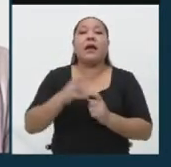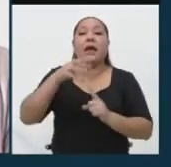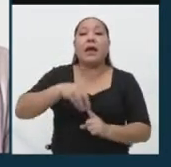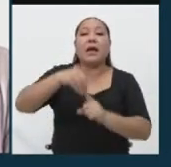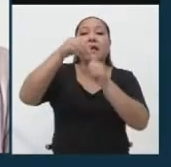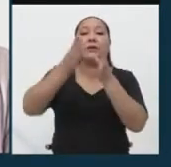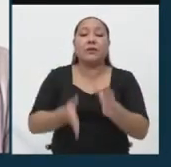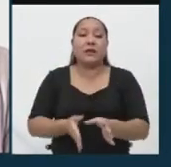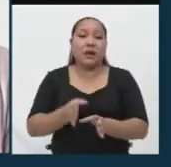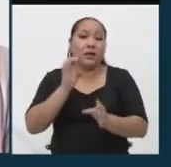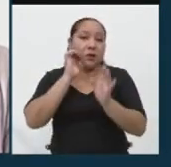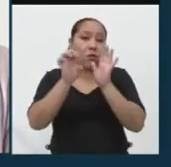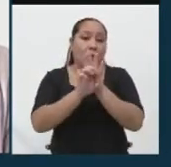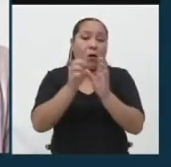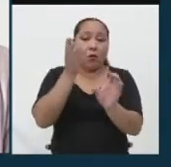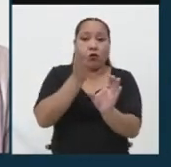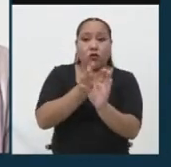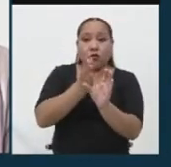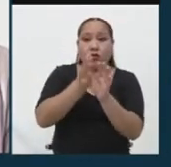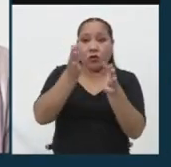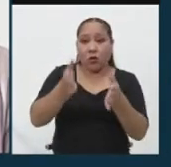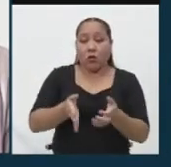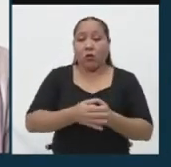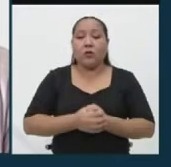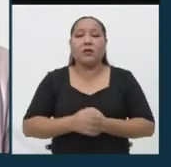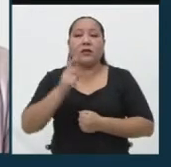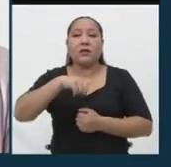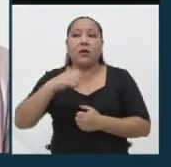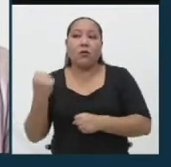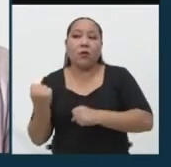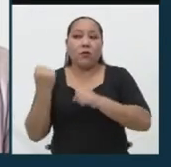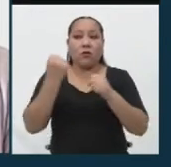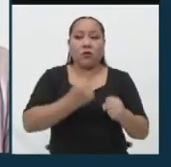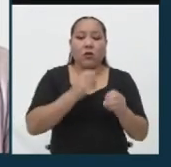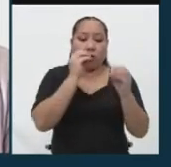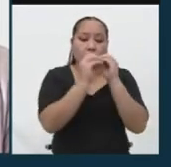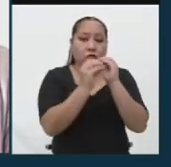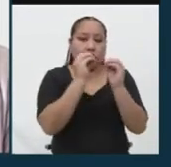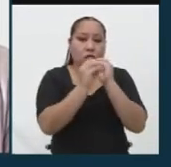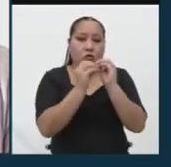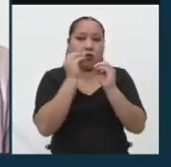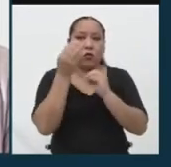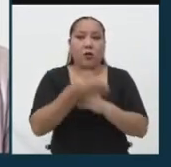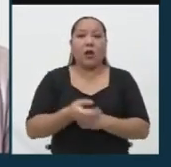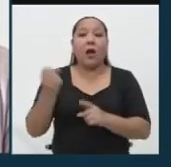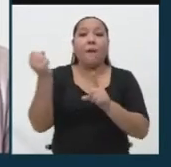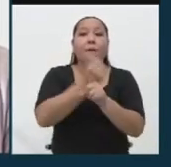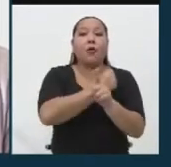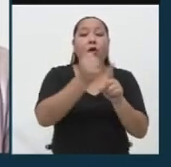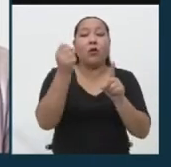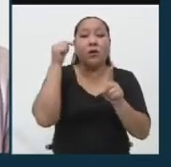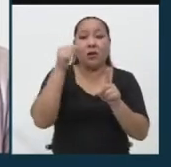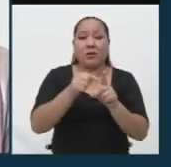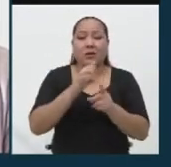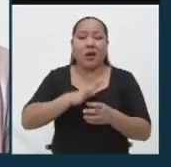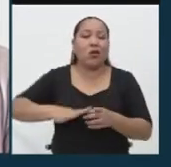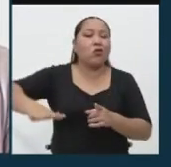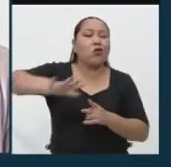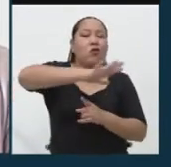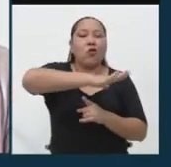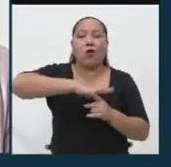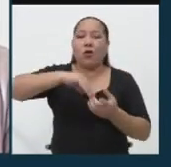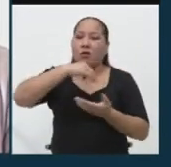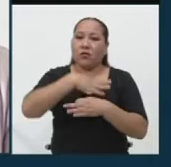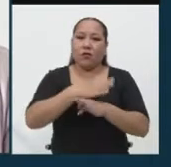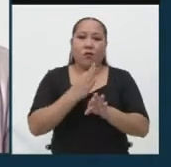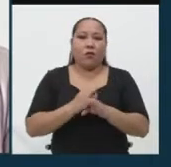psicólogos. En todo caso, esto tenemos que reforzarlo y reformularlo, porque la violencia es en toda su dimensión.